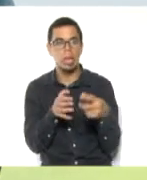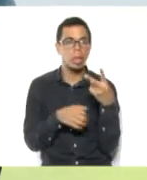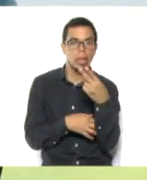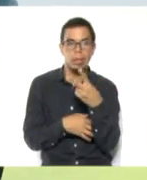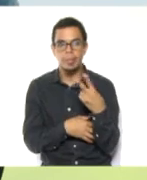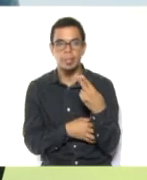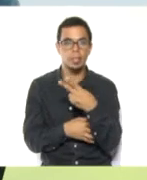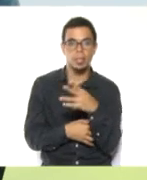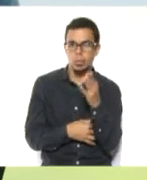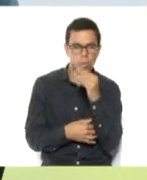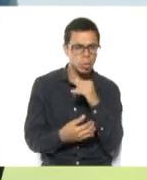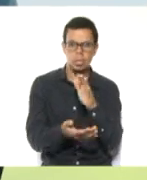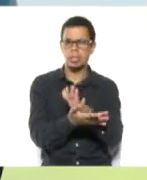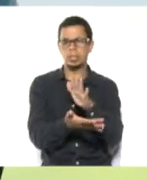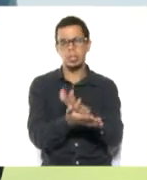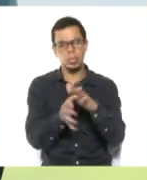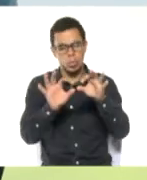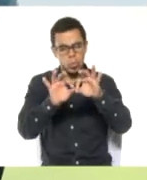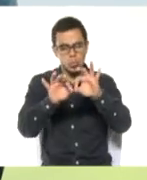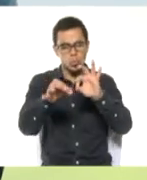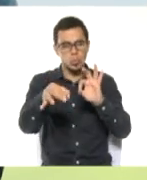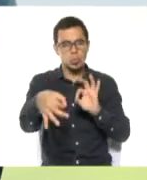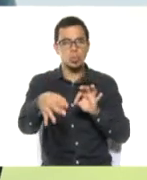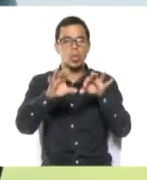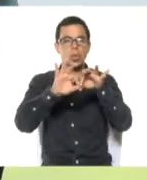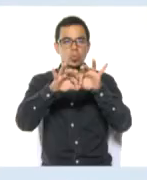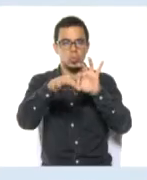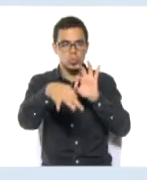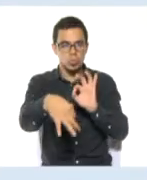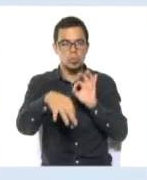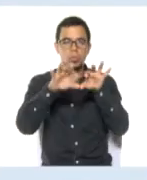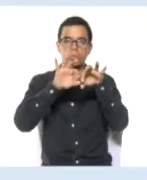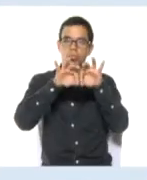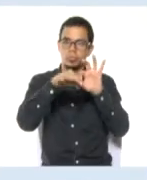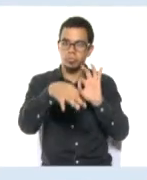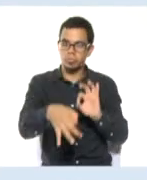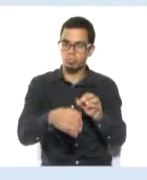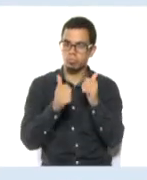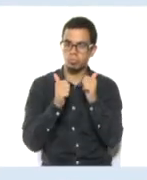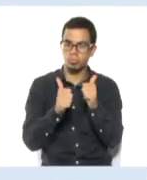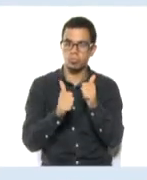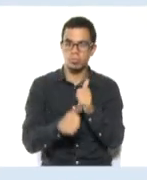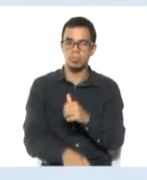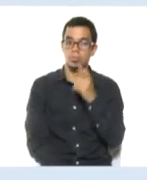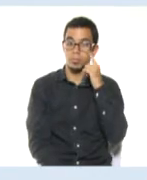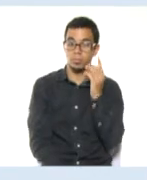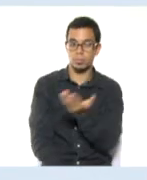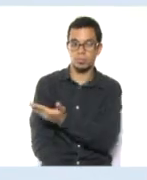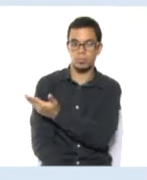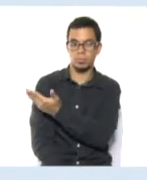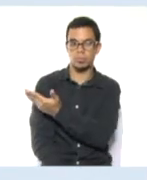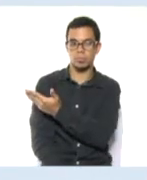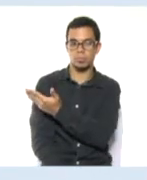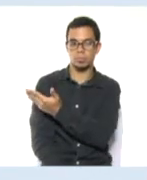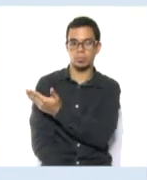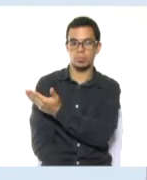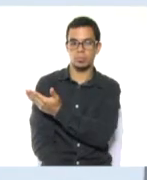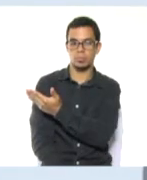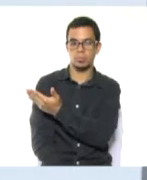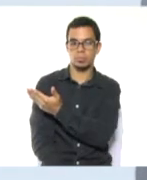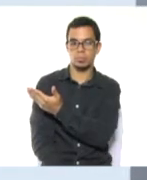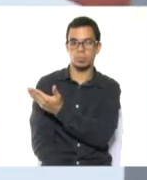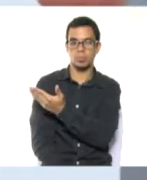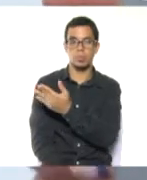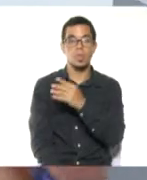quedar de la siguiente manera. Estas con las velas, también le hicimos por acá una campana navideña, como podemos